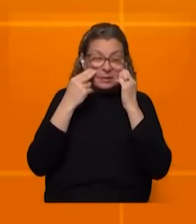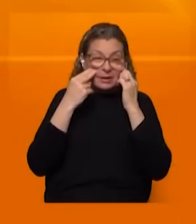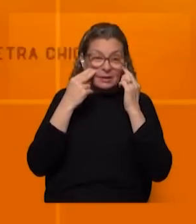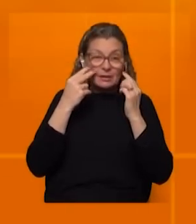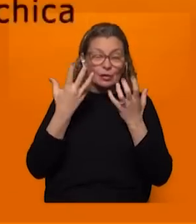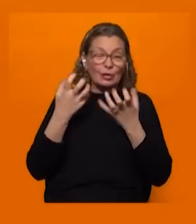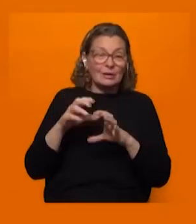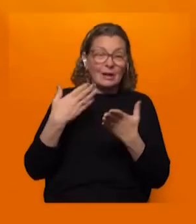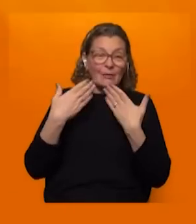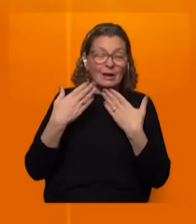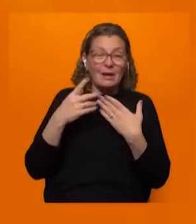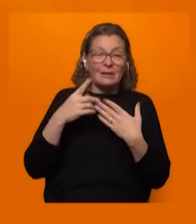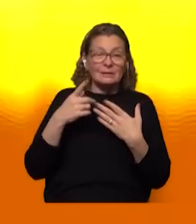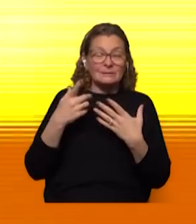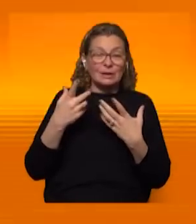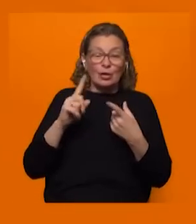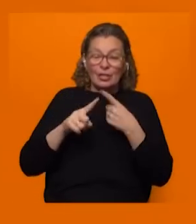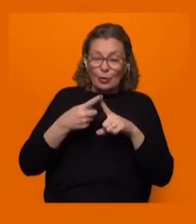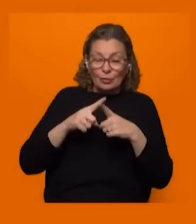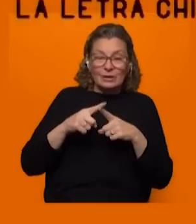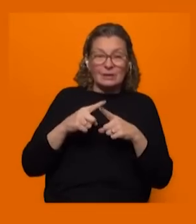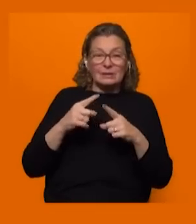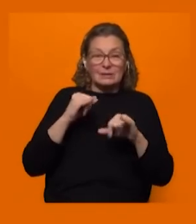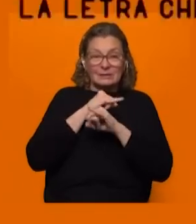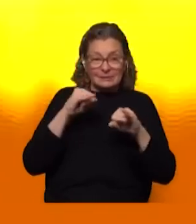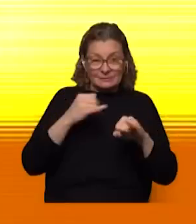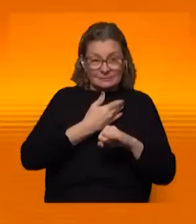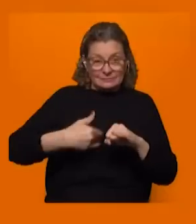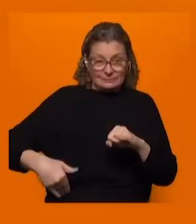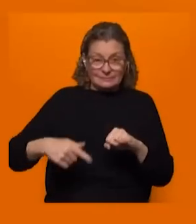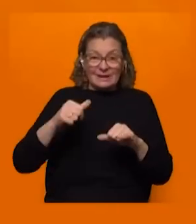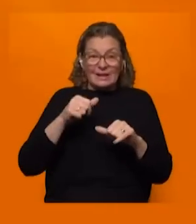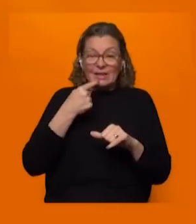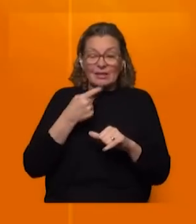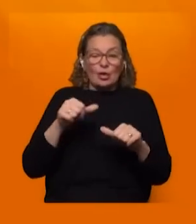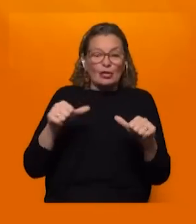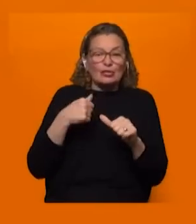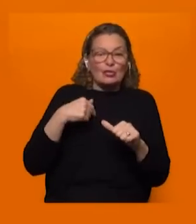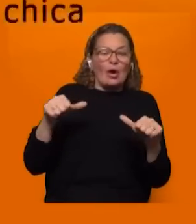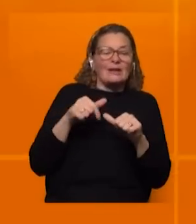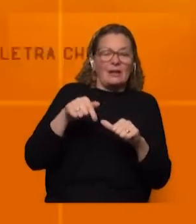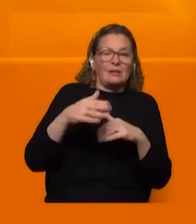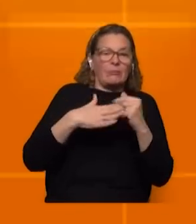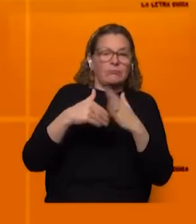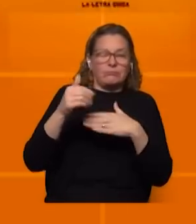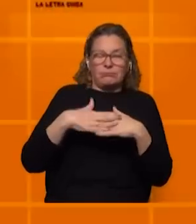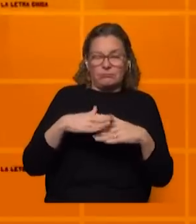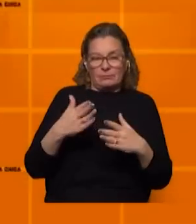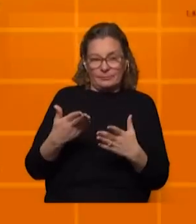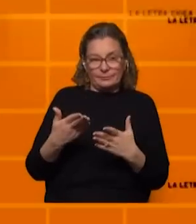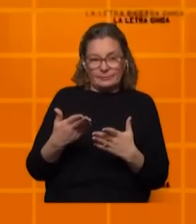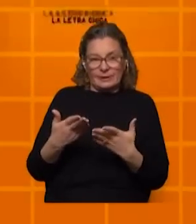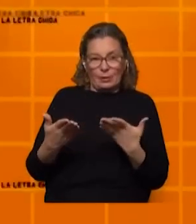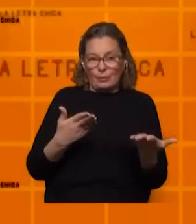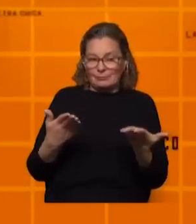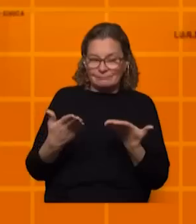no querer hablar el no querer discutir y el querer cerrar el gobierno diciendo lo hice ha salteado ha ido de forma express en